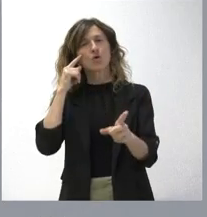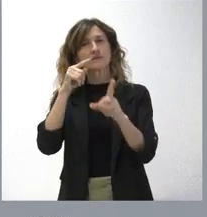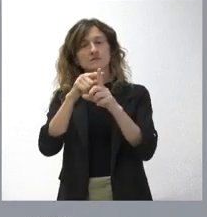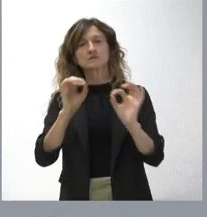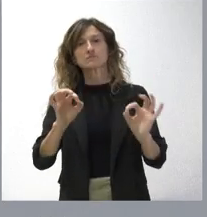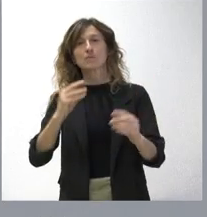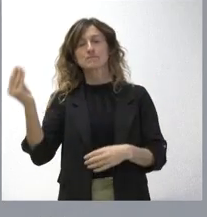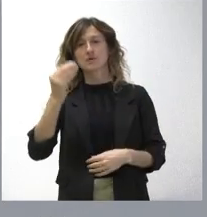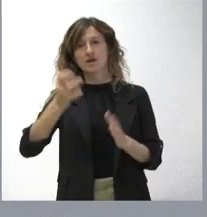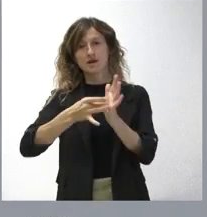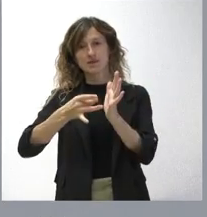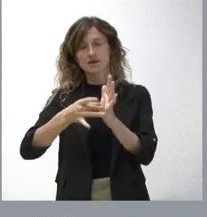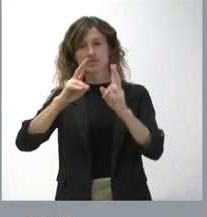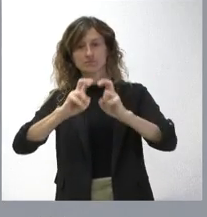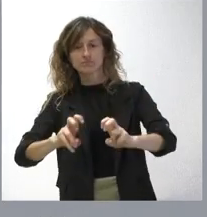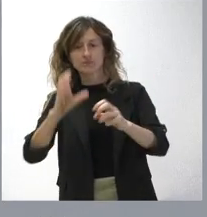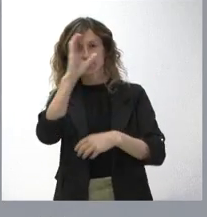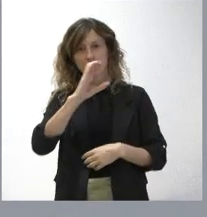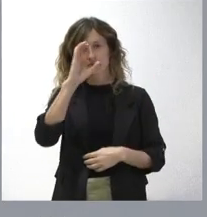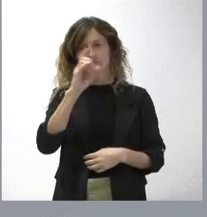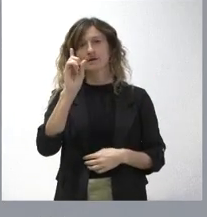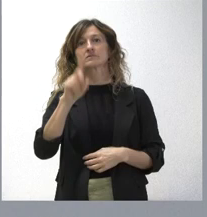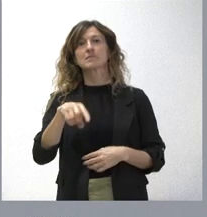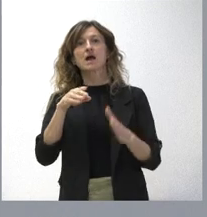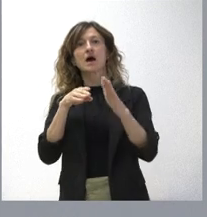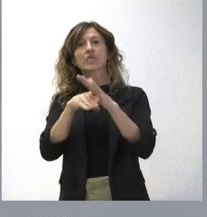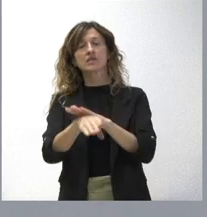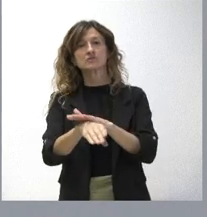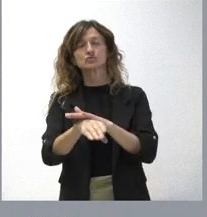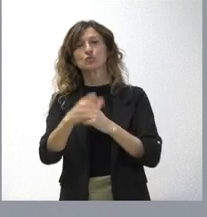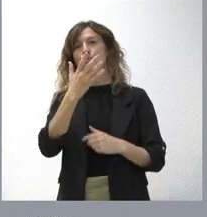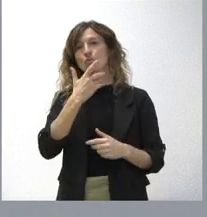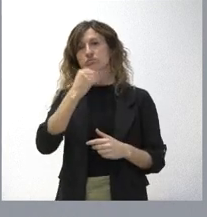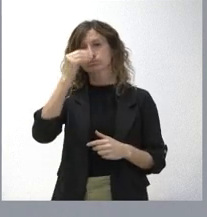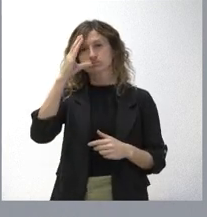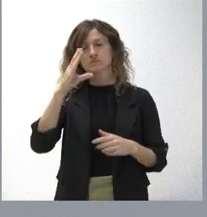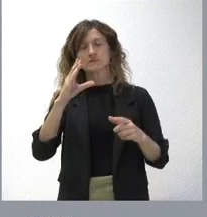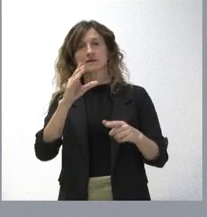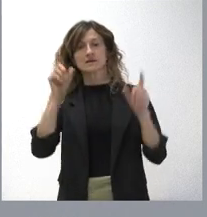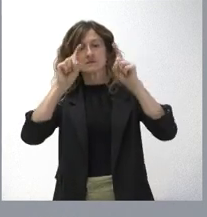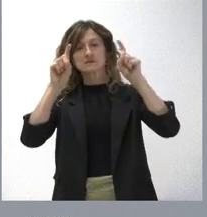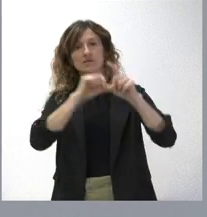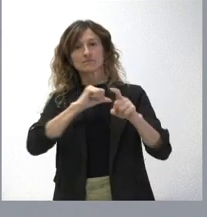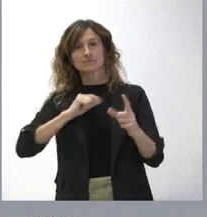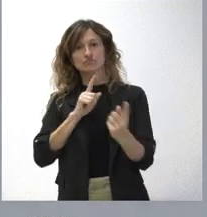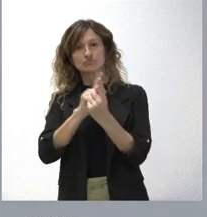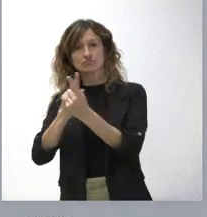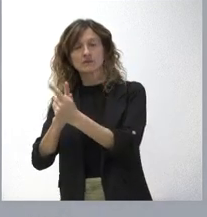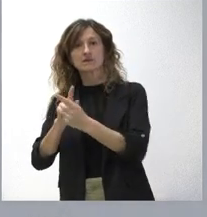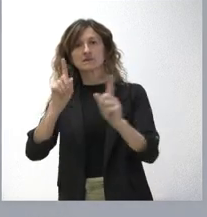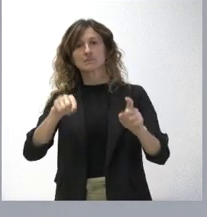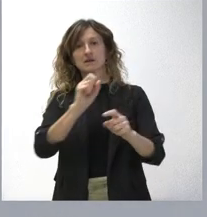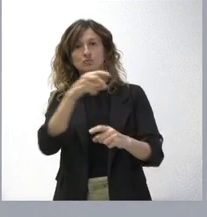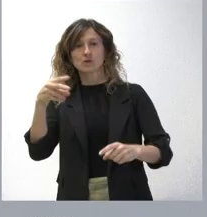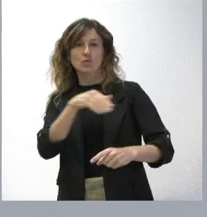mejorar la calidad, la investigación científica, el acceso a los conocimientos, la enseñanza personalizada y el rendimiento académico.